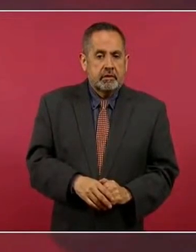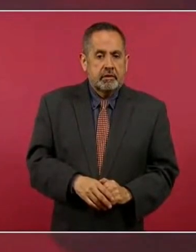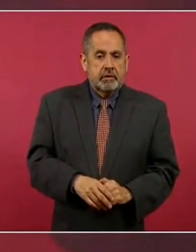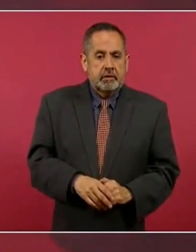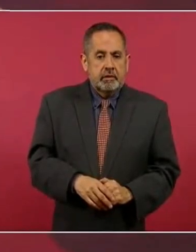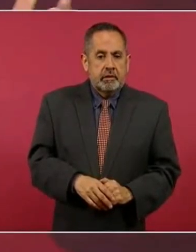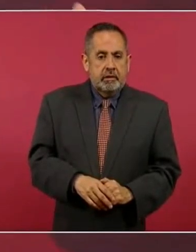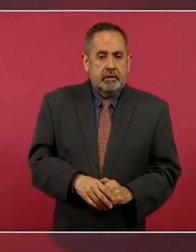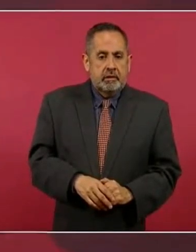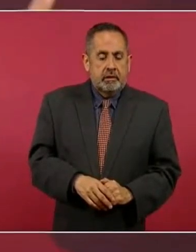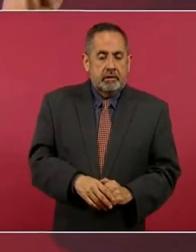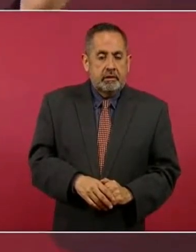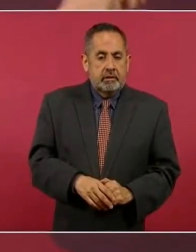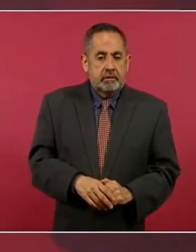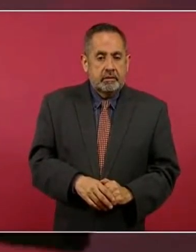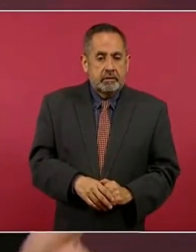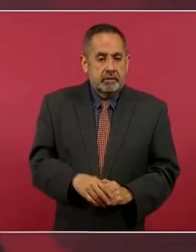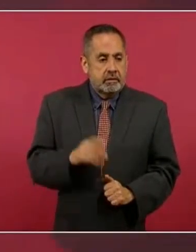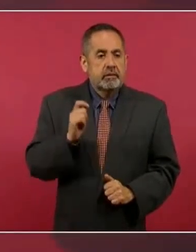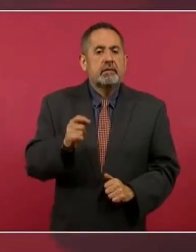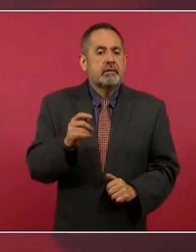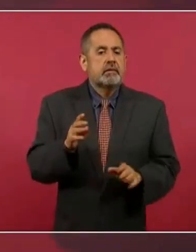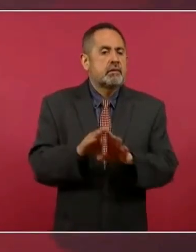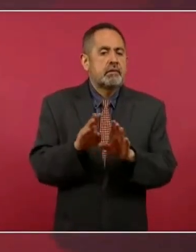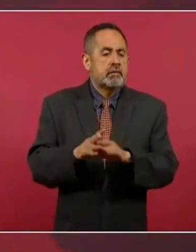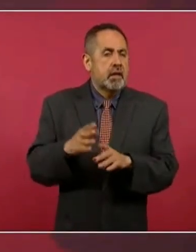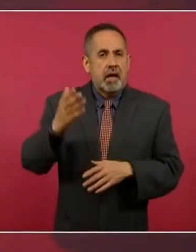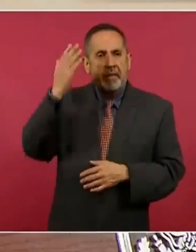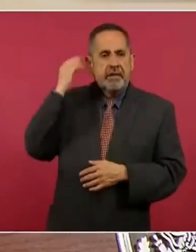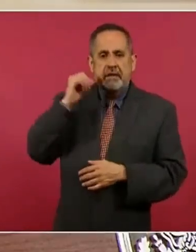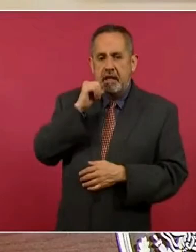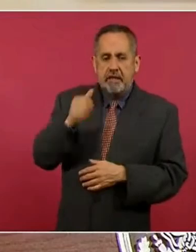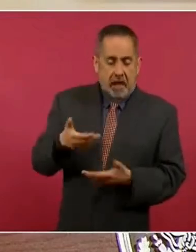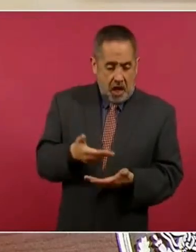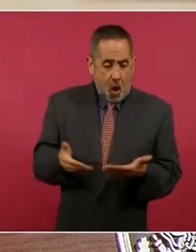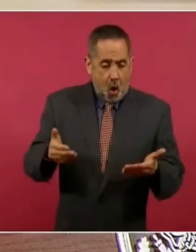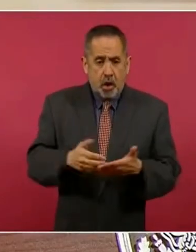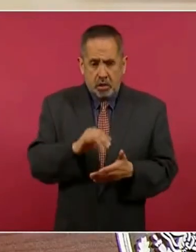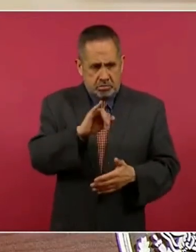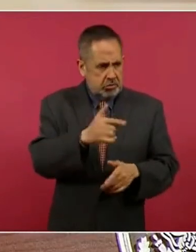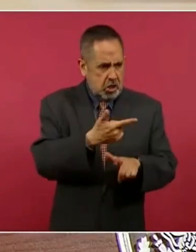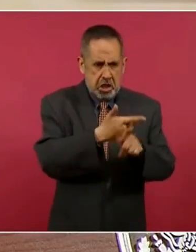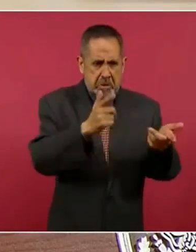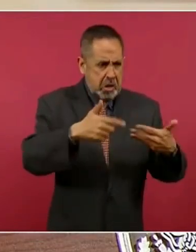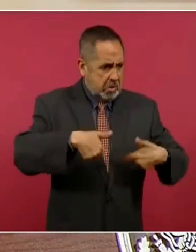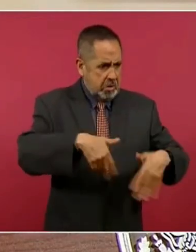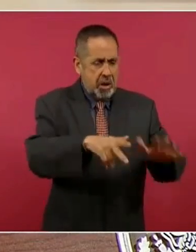porque cuando se había tenido una prensa